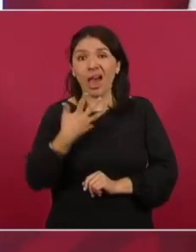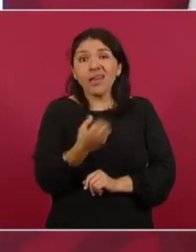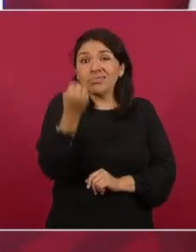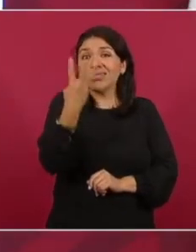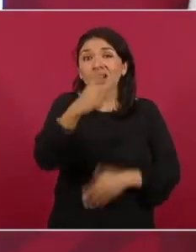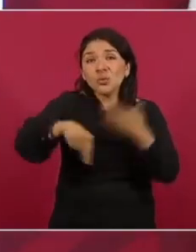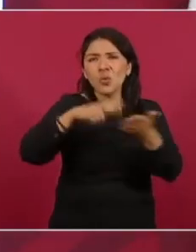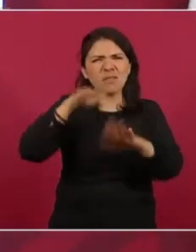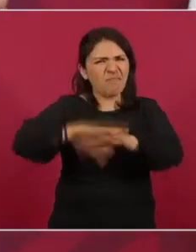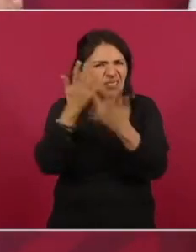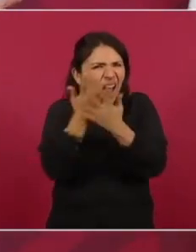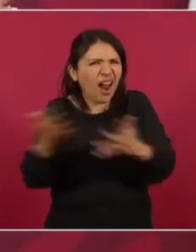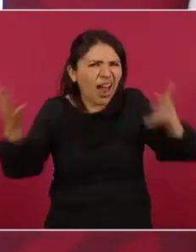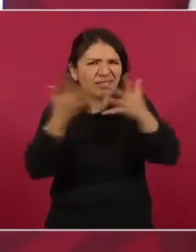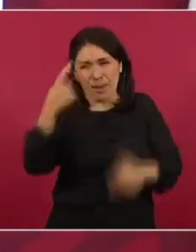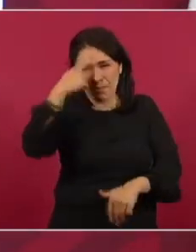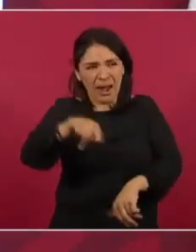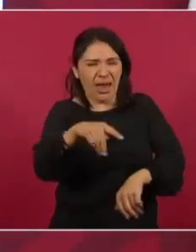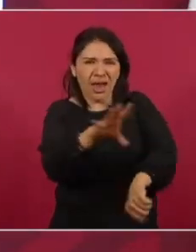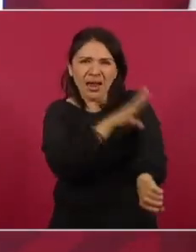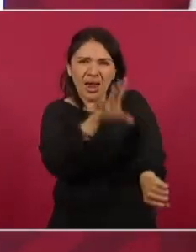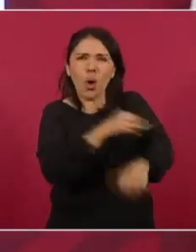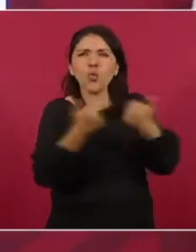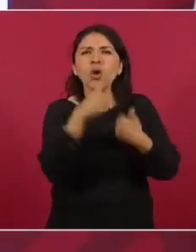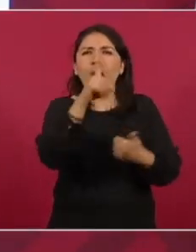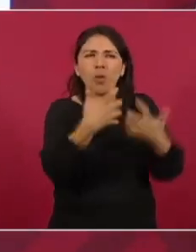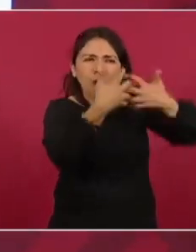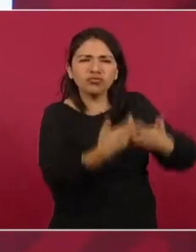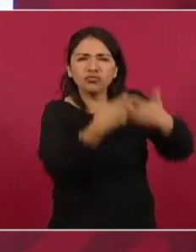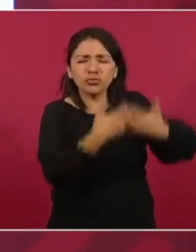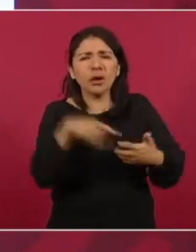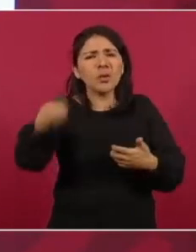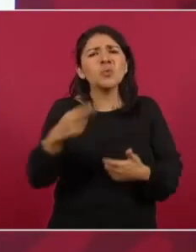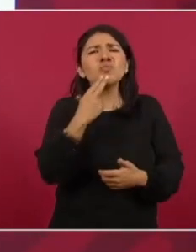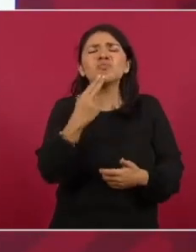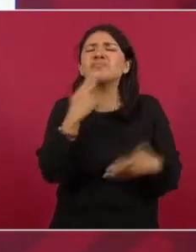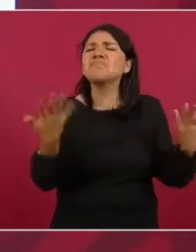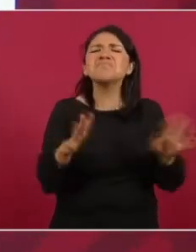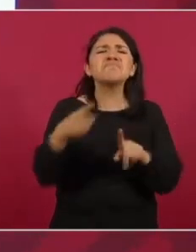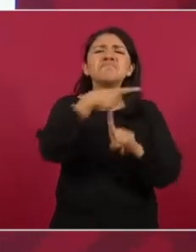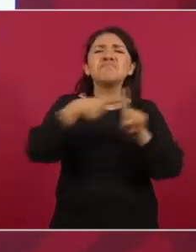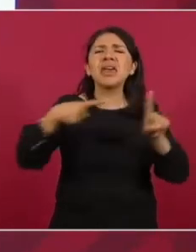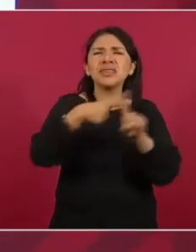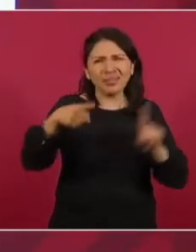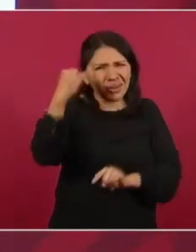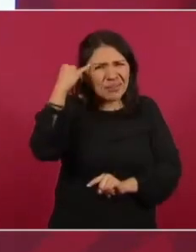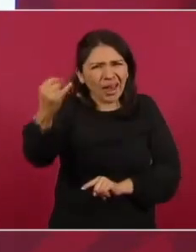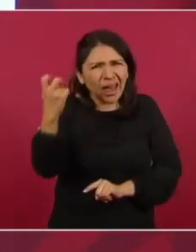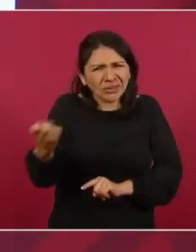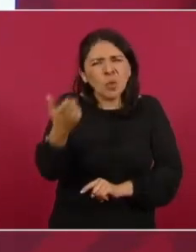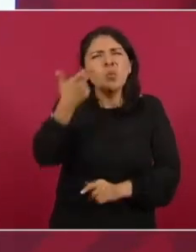hidroeléctricas que estaban subutilizadas, imagínense cuánto costaron,